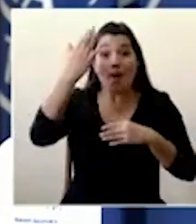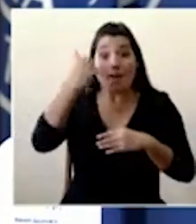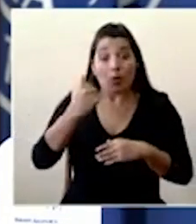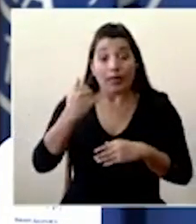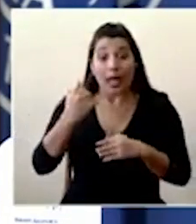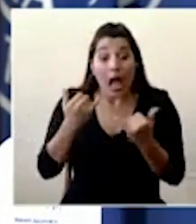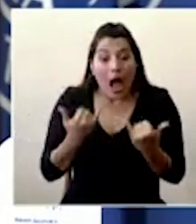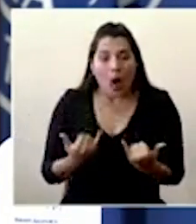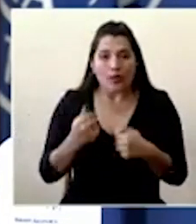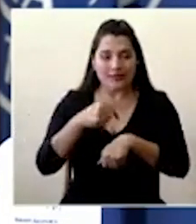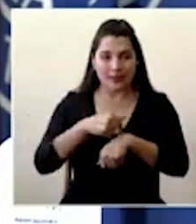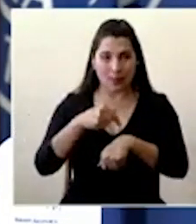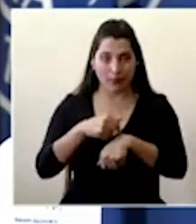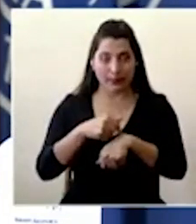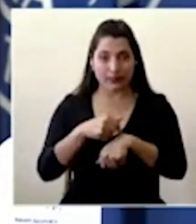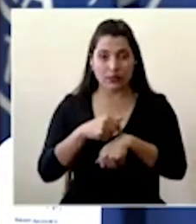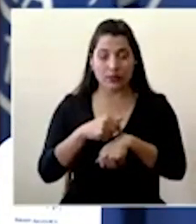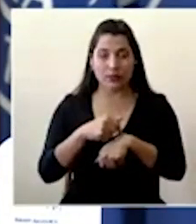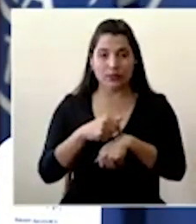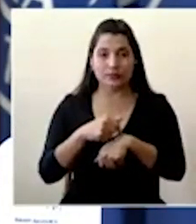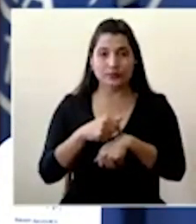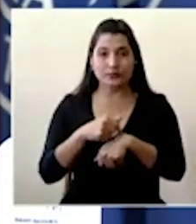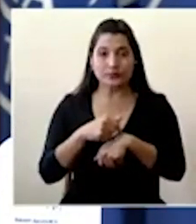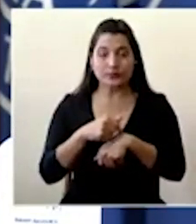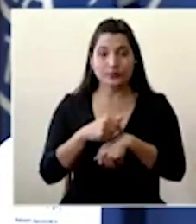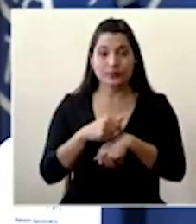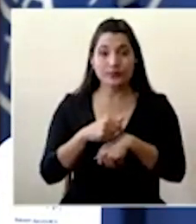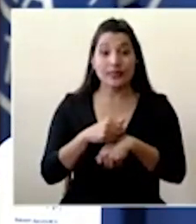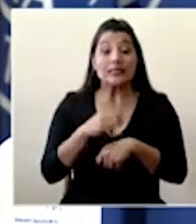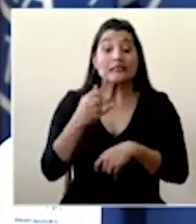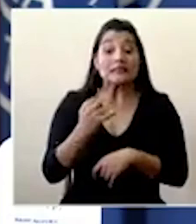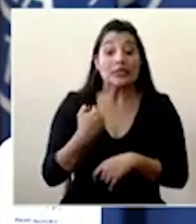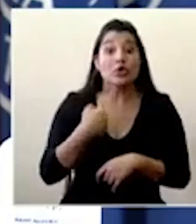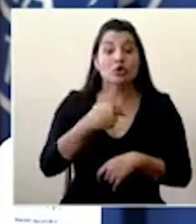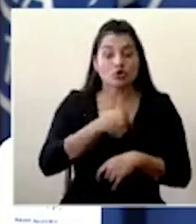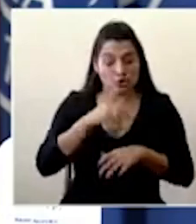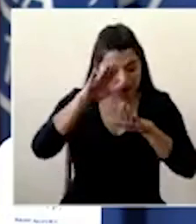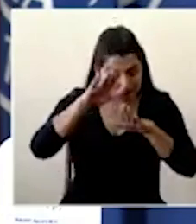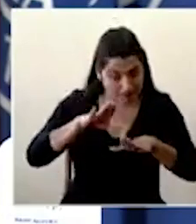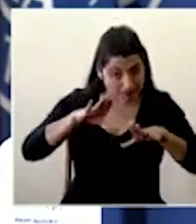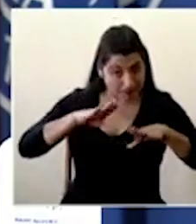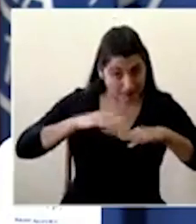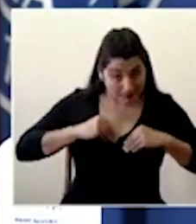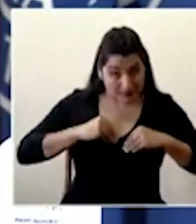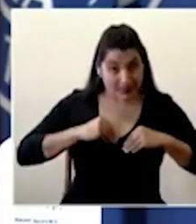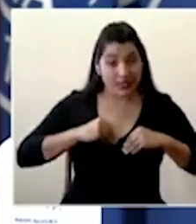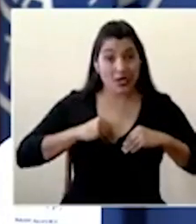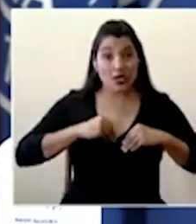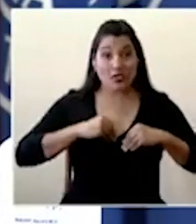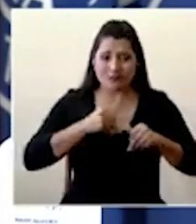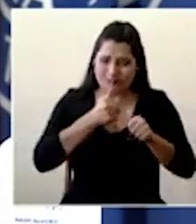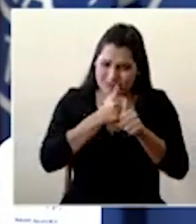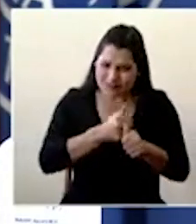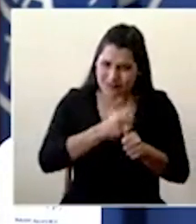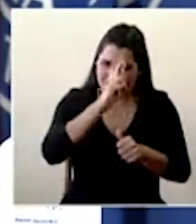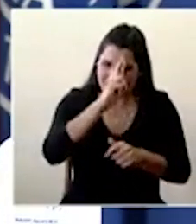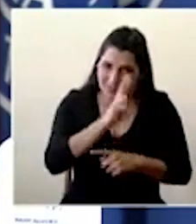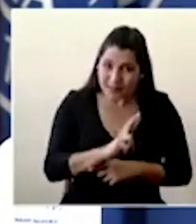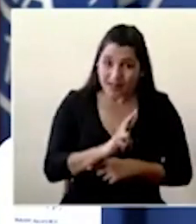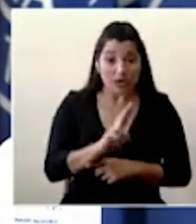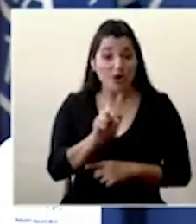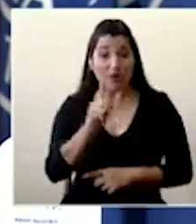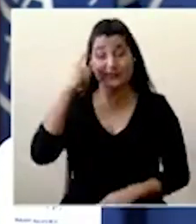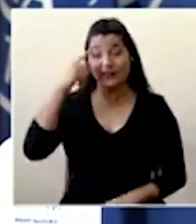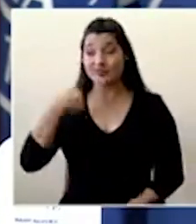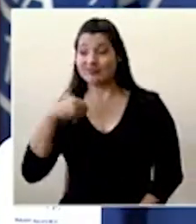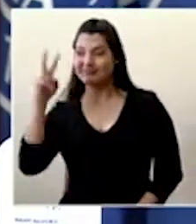estamos en un momento donde ese hacer caso a las acciones que no nos sintamos de verdad que somos los vivazos que